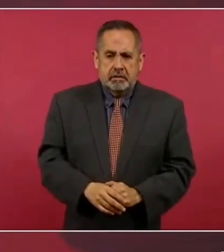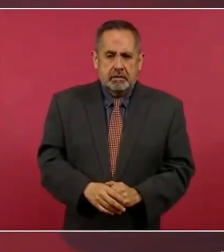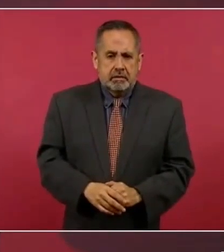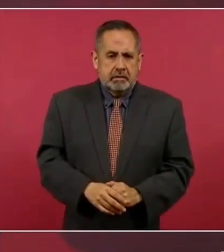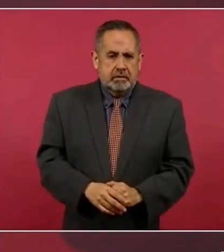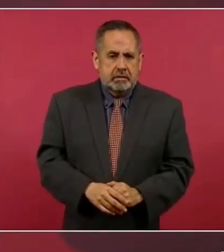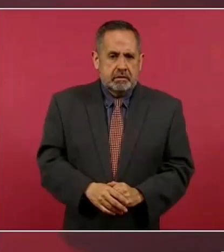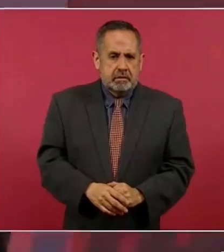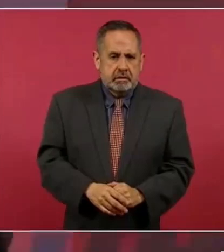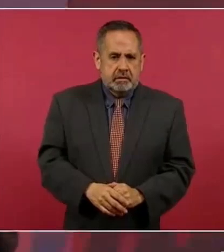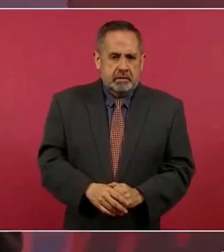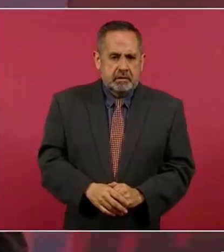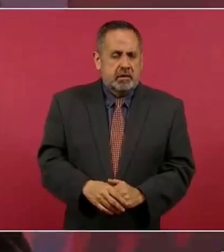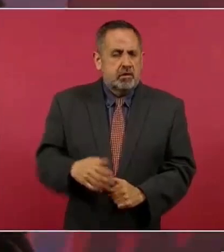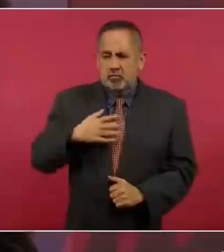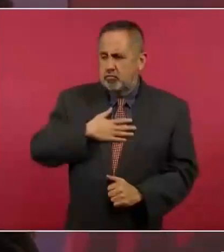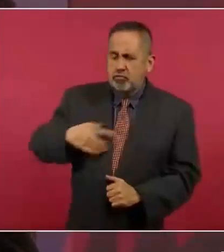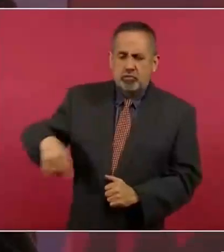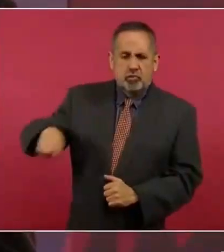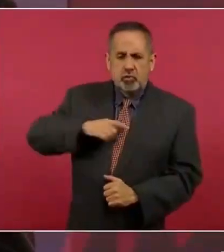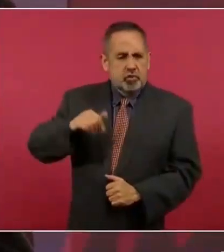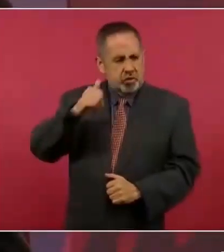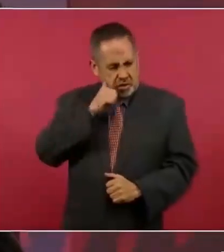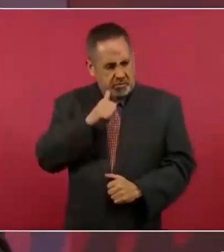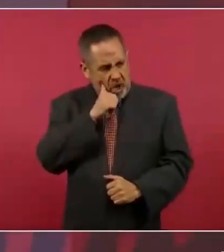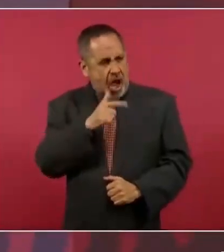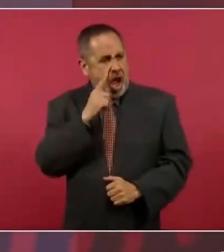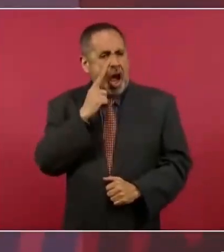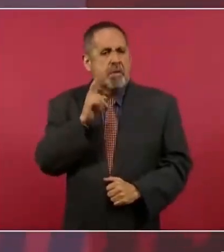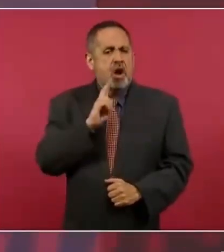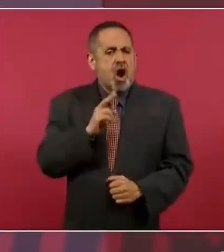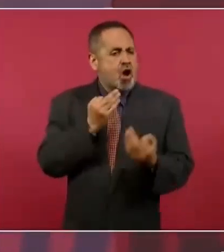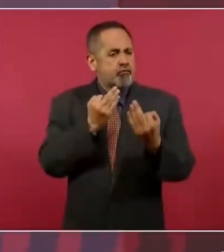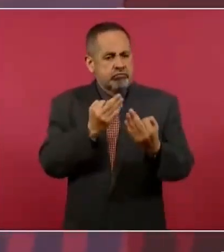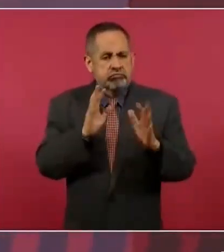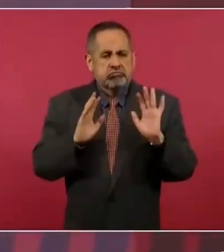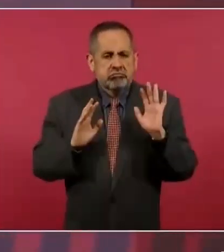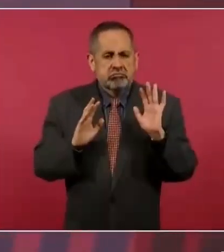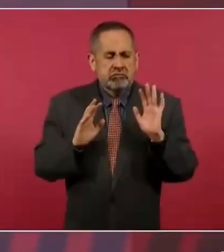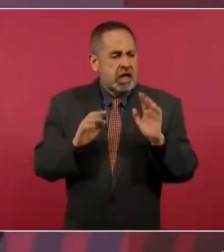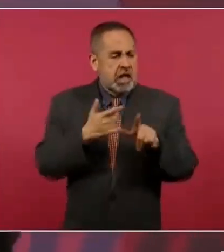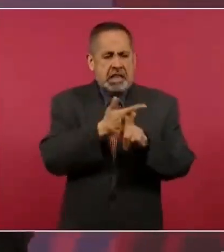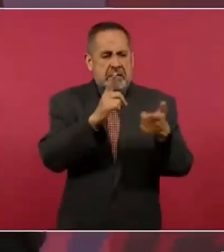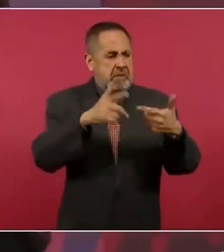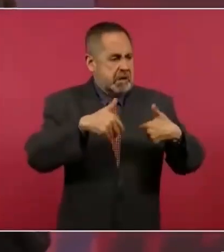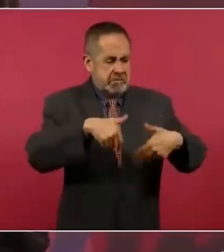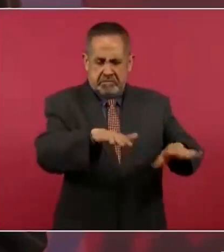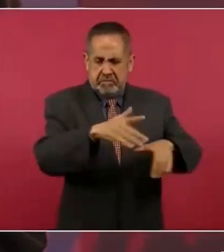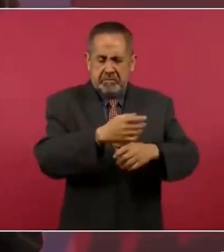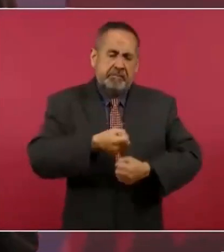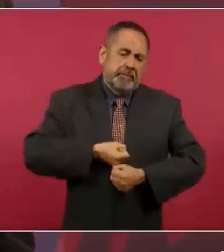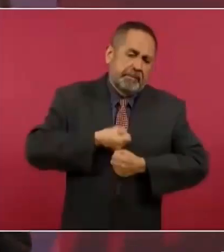Por parte nuestra siempre vamos a garantizar las libertades.